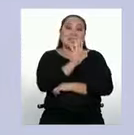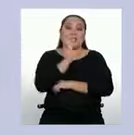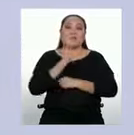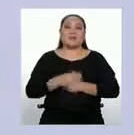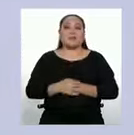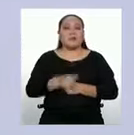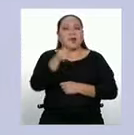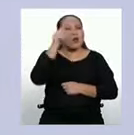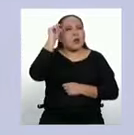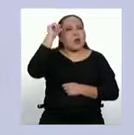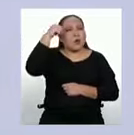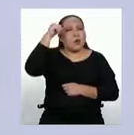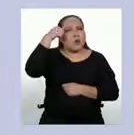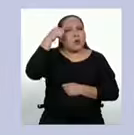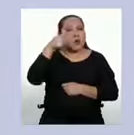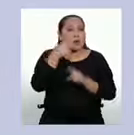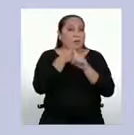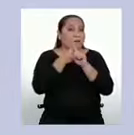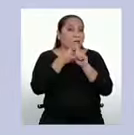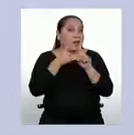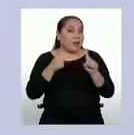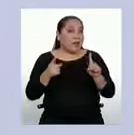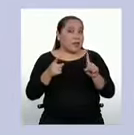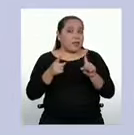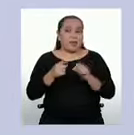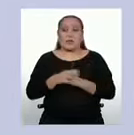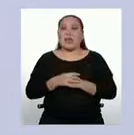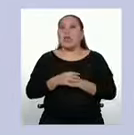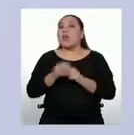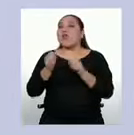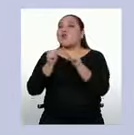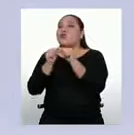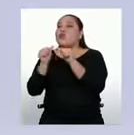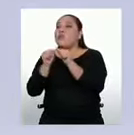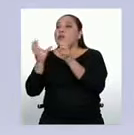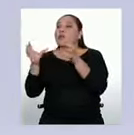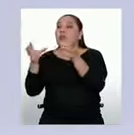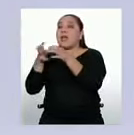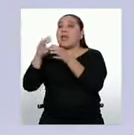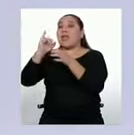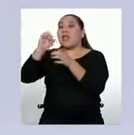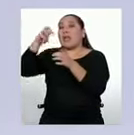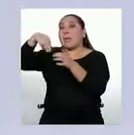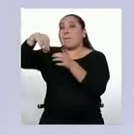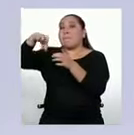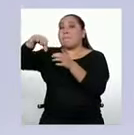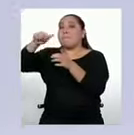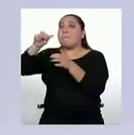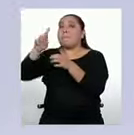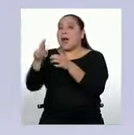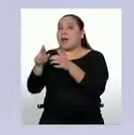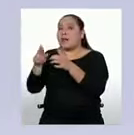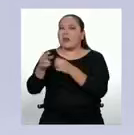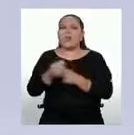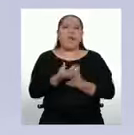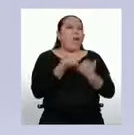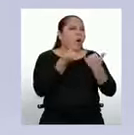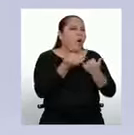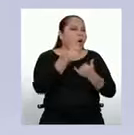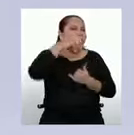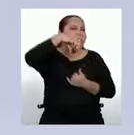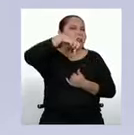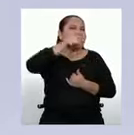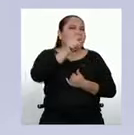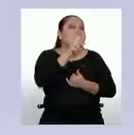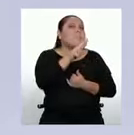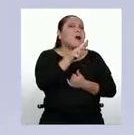Ahora, ¿recuerdan que dijimos que es distinto cuando la cantidad de datos es un número impar? Pues veamos ahora cómo calcular la mediana cuando